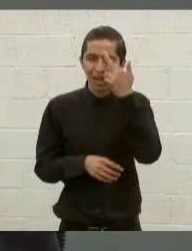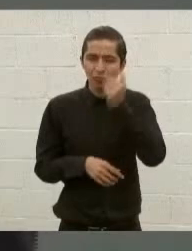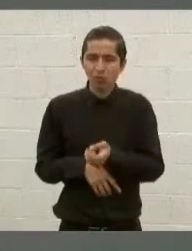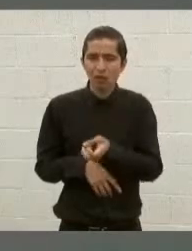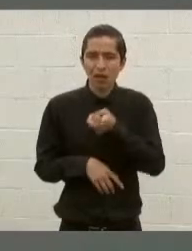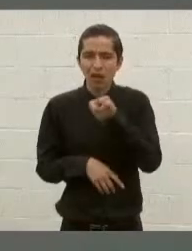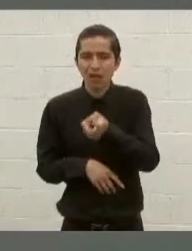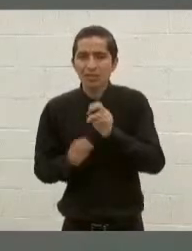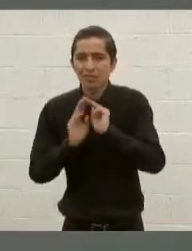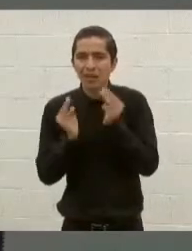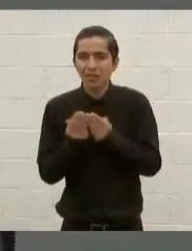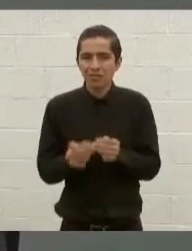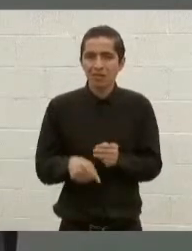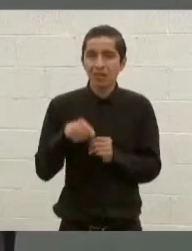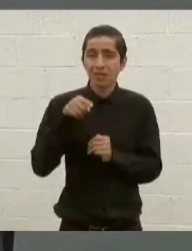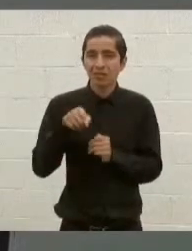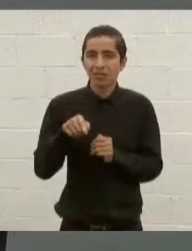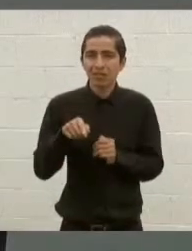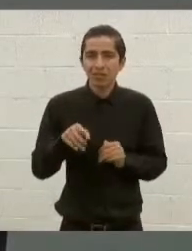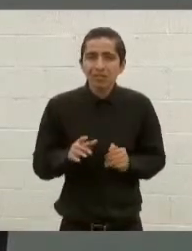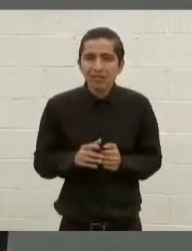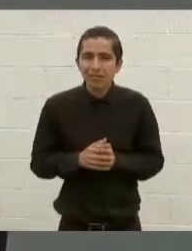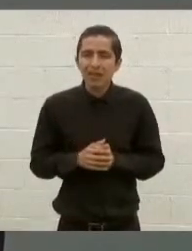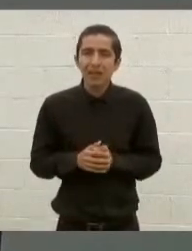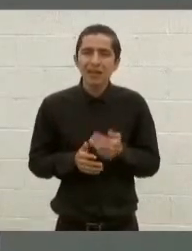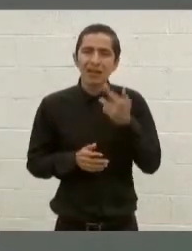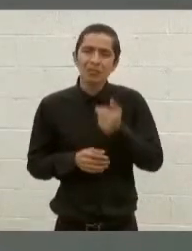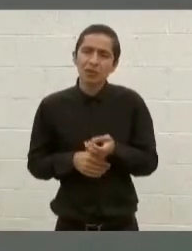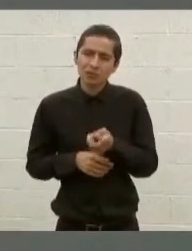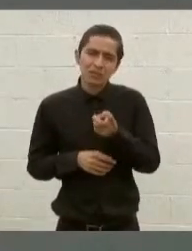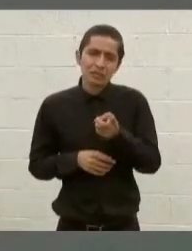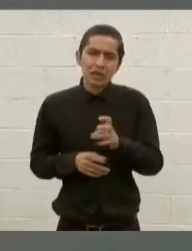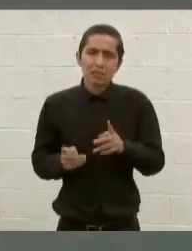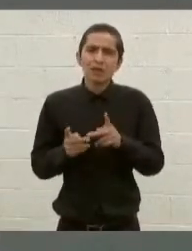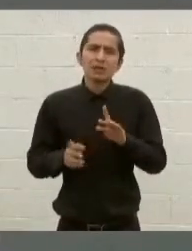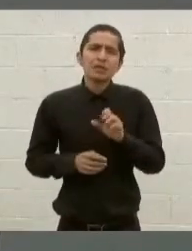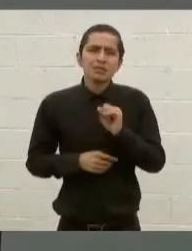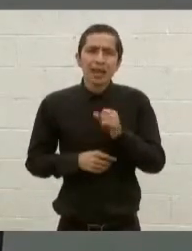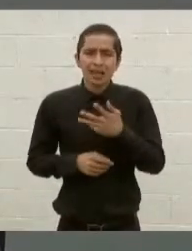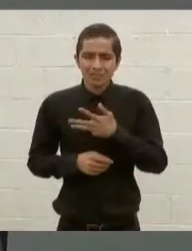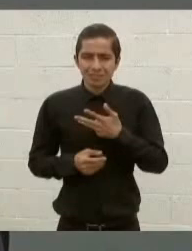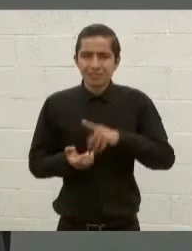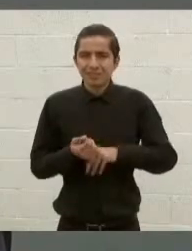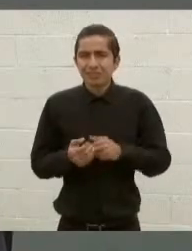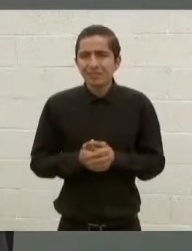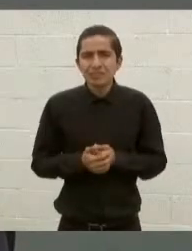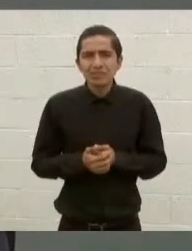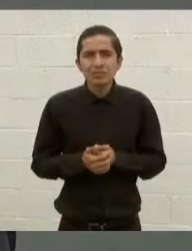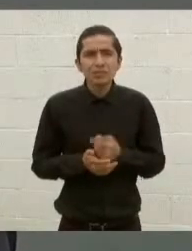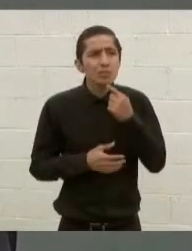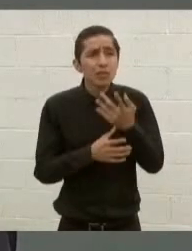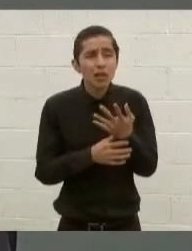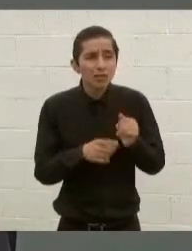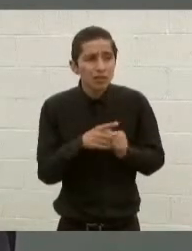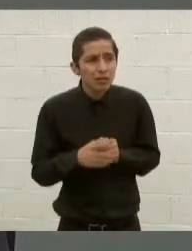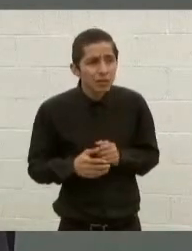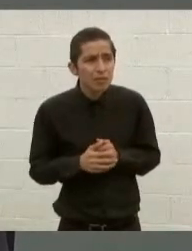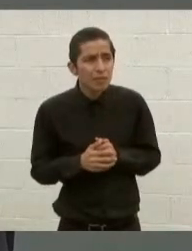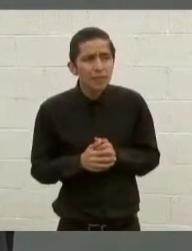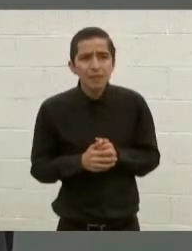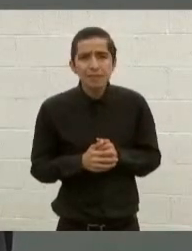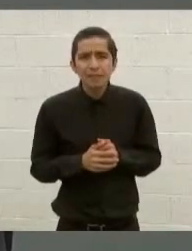certeza de esta primera hipótesis. Y ya que adelantaban esta